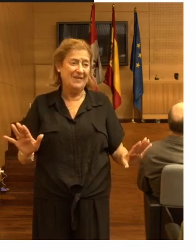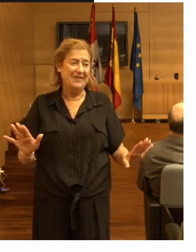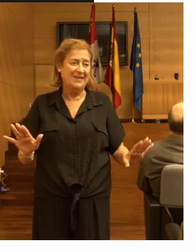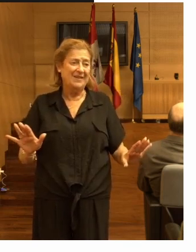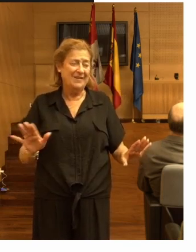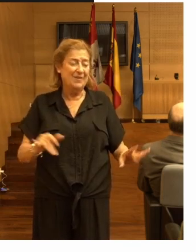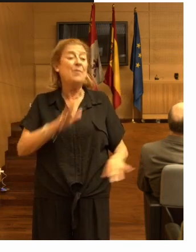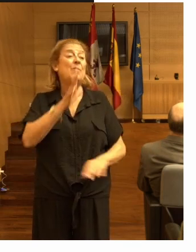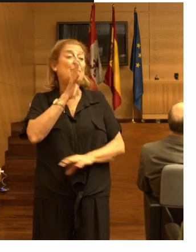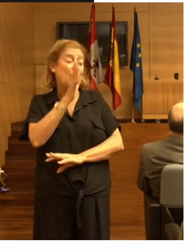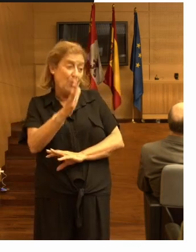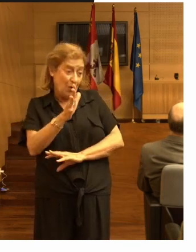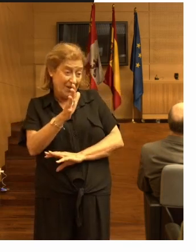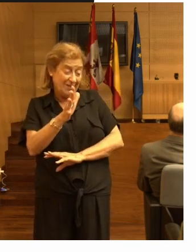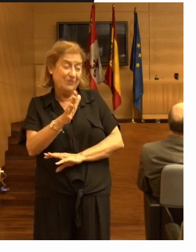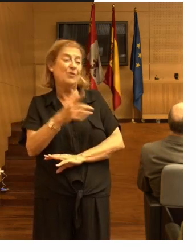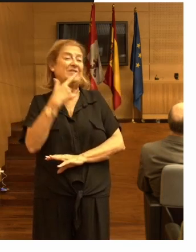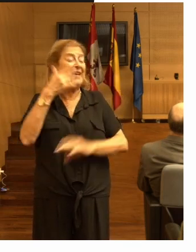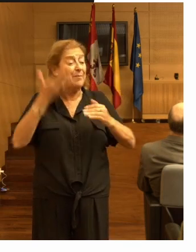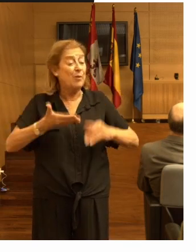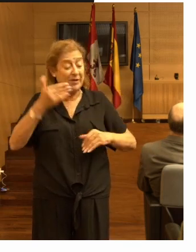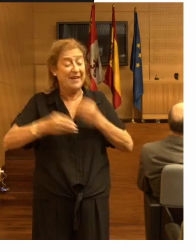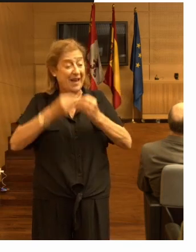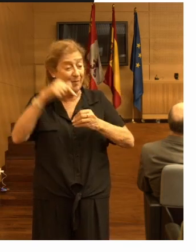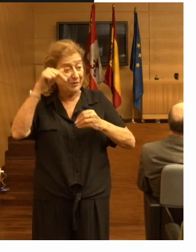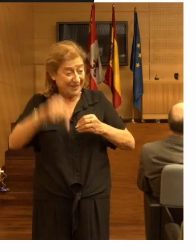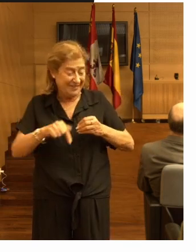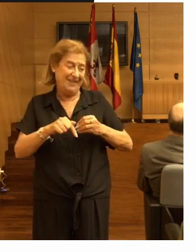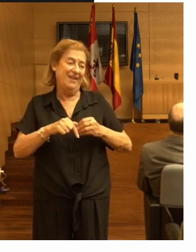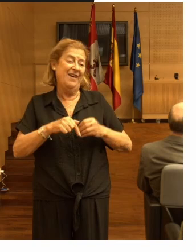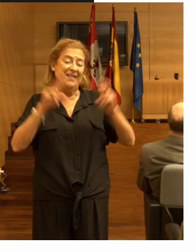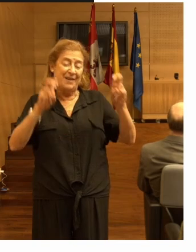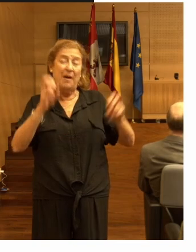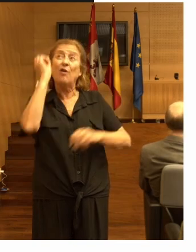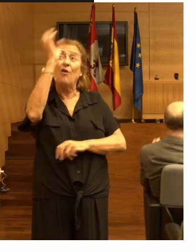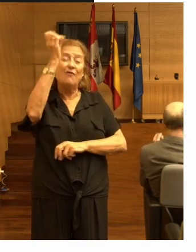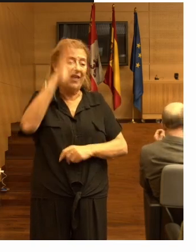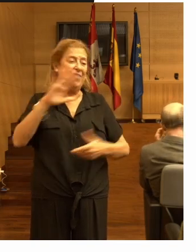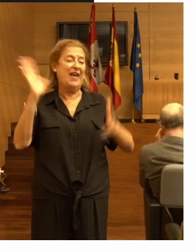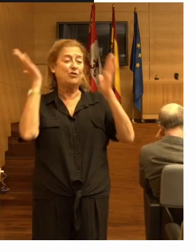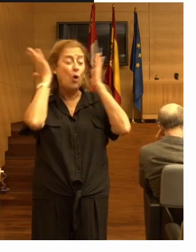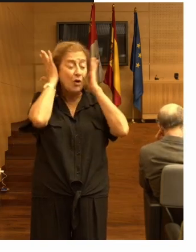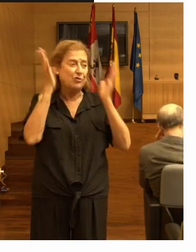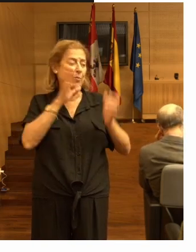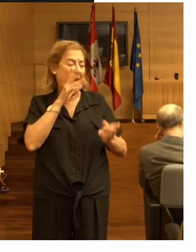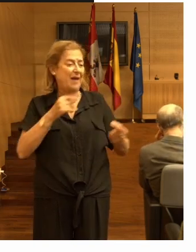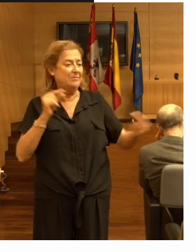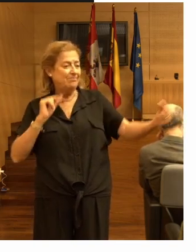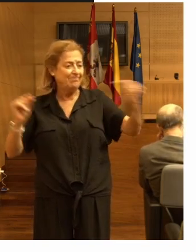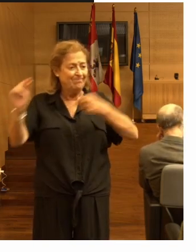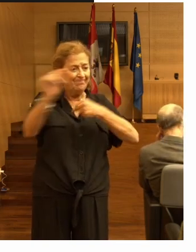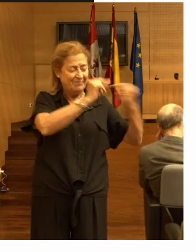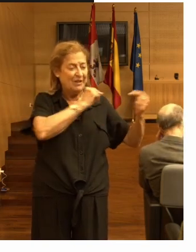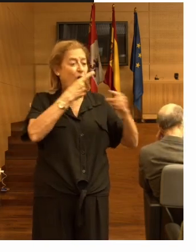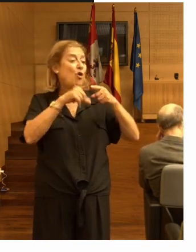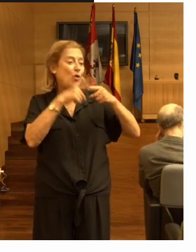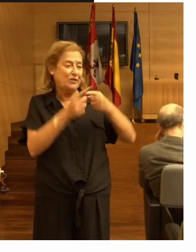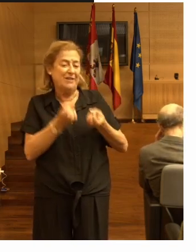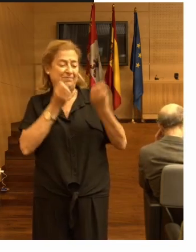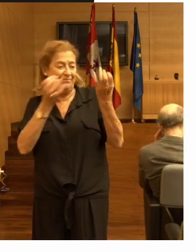por eso es esencial que hagamos este tipo de conferencias y congresos para comunicar este tipo de cosas y que